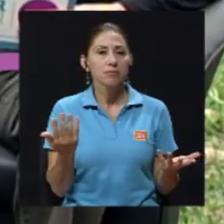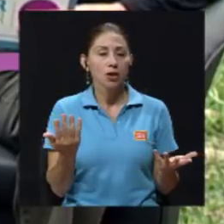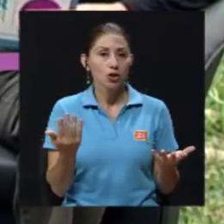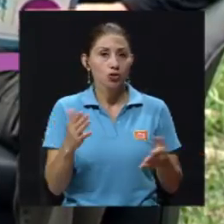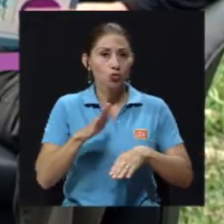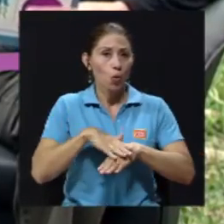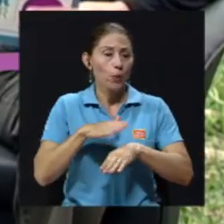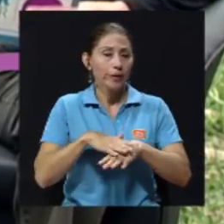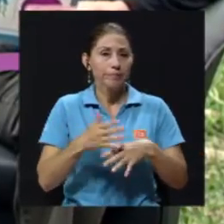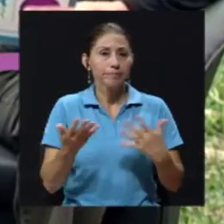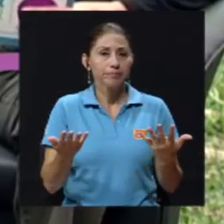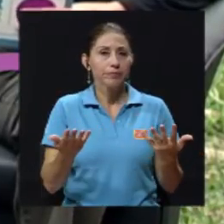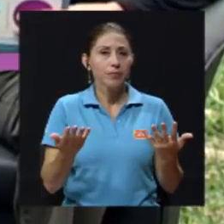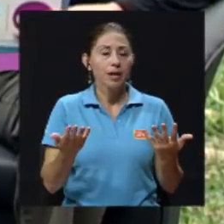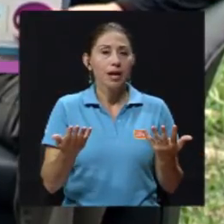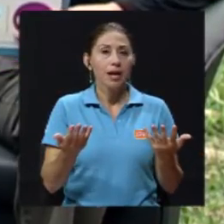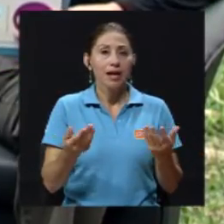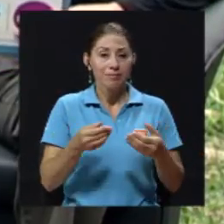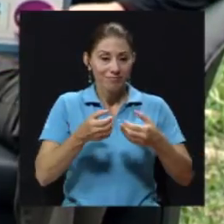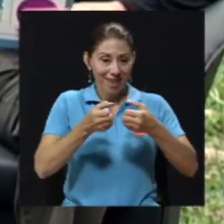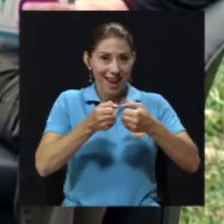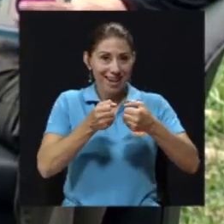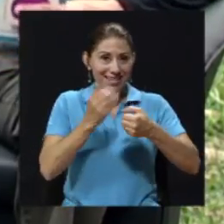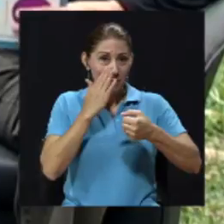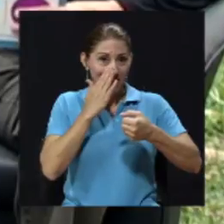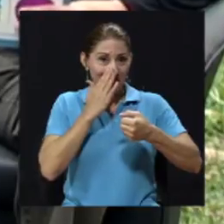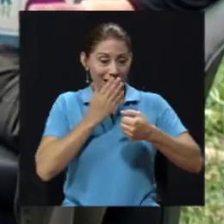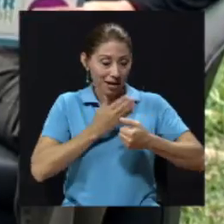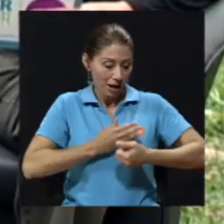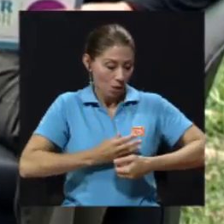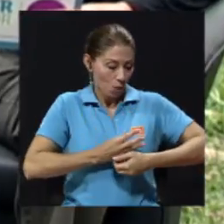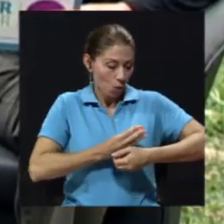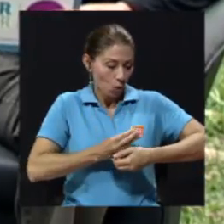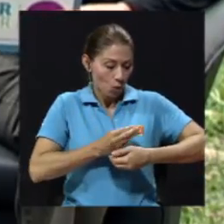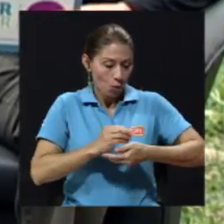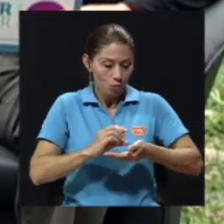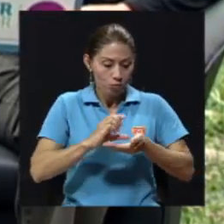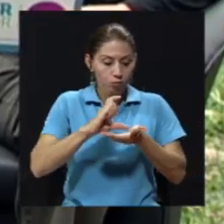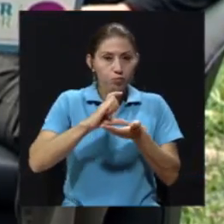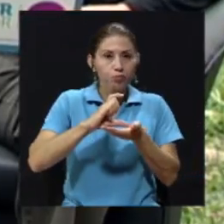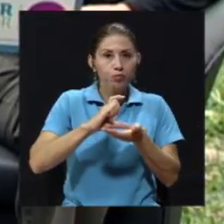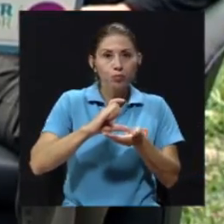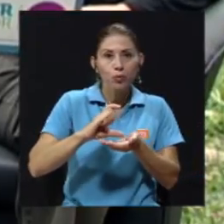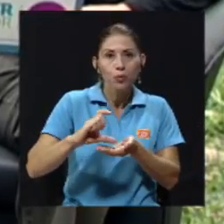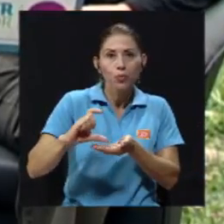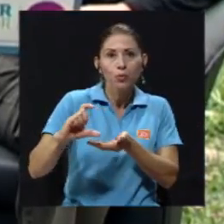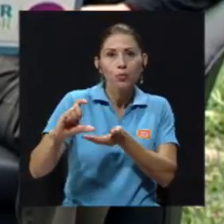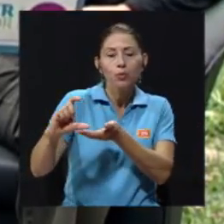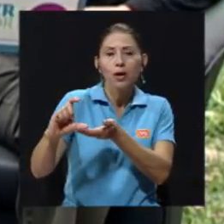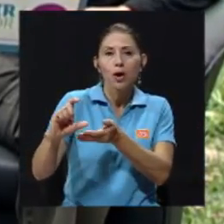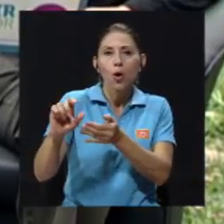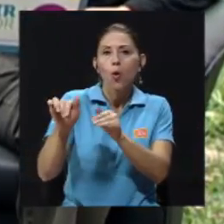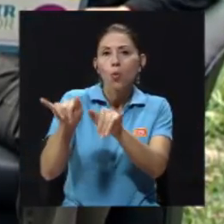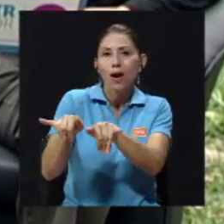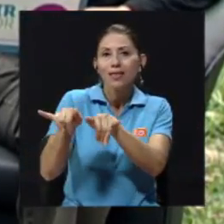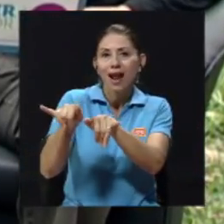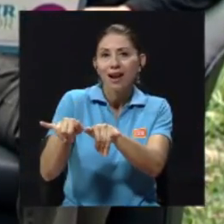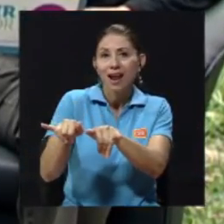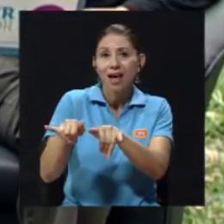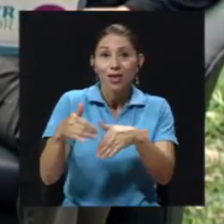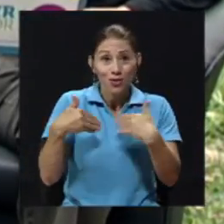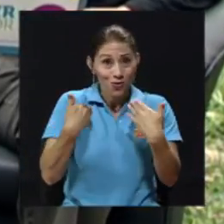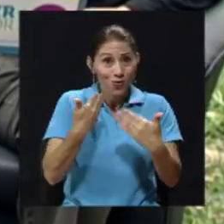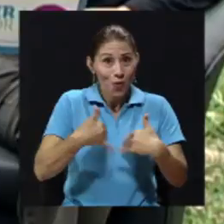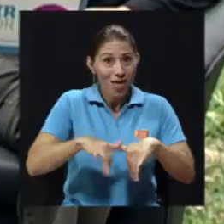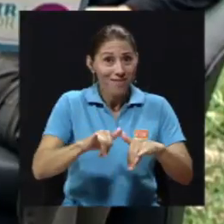el transporte y el almacenaje de la leche materna, ¿sigue aplicando la fórmula del 3-3-3? ¿Tres horas